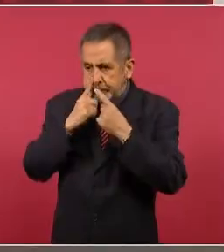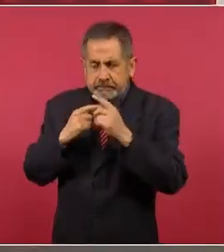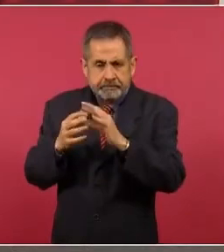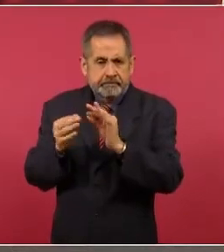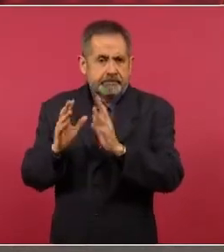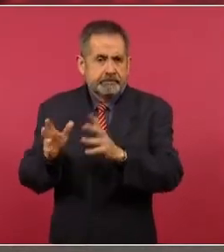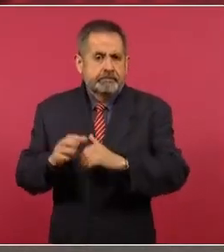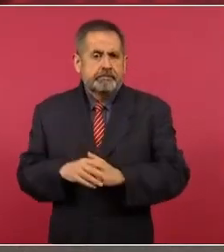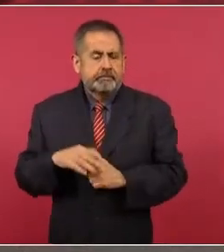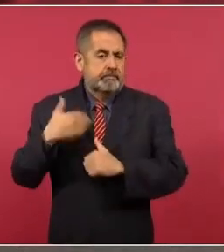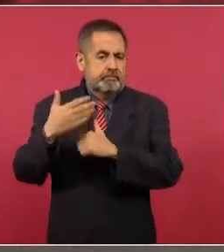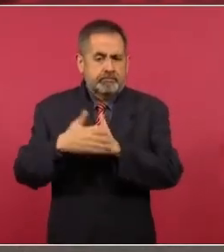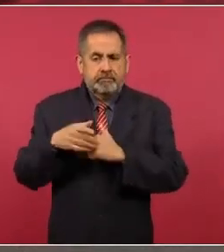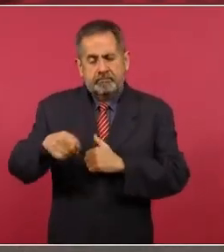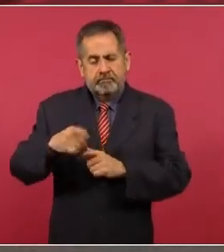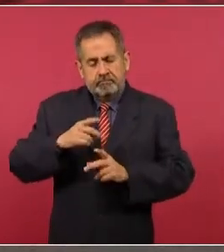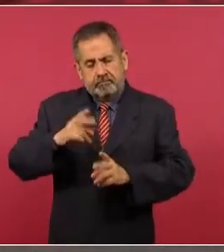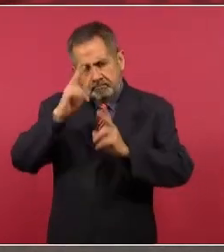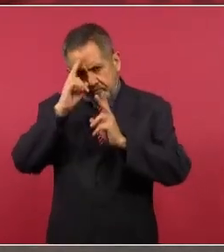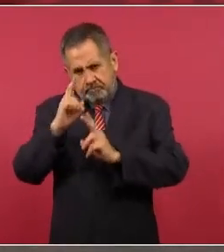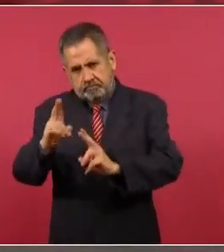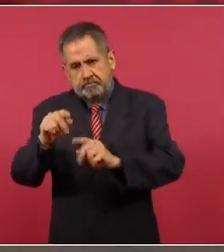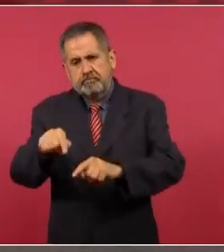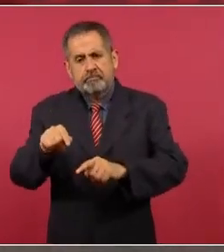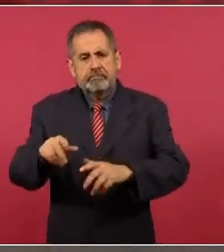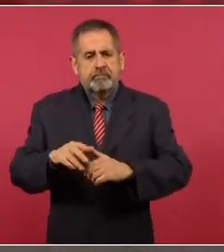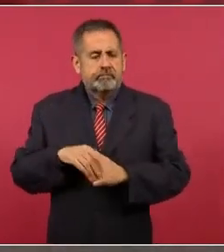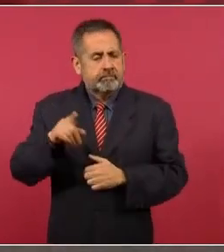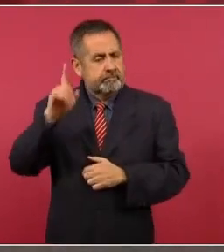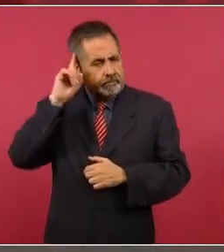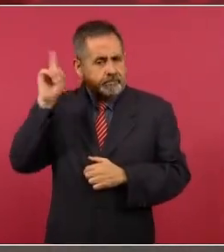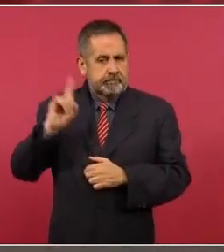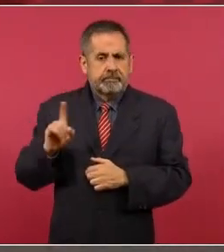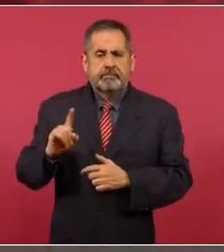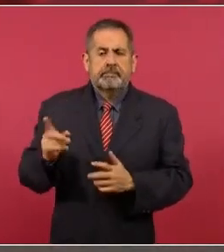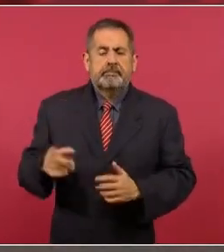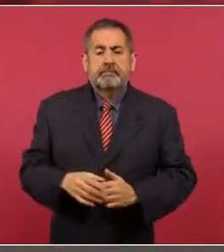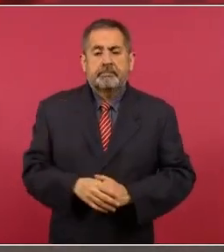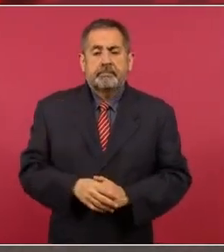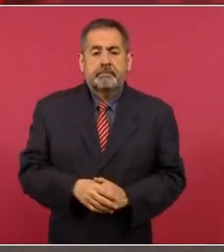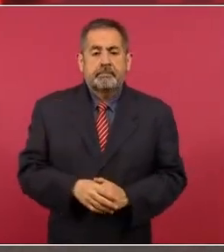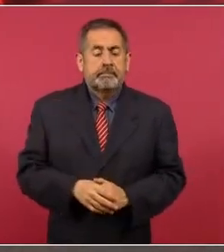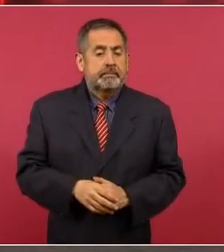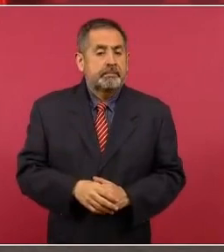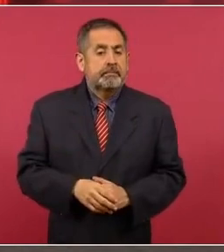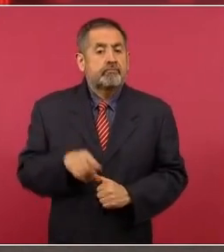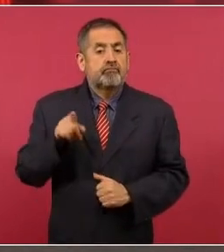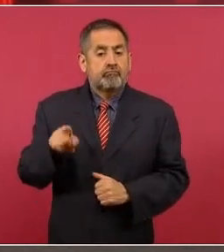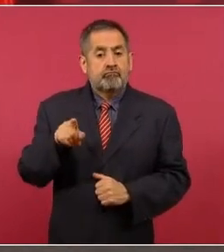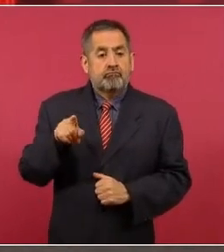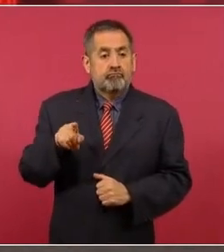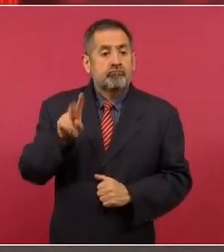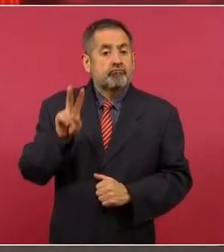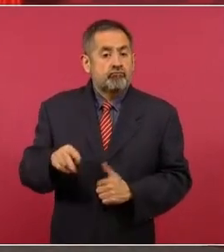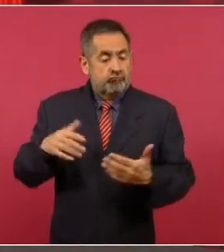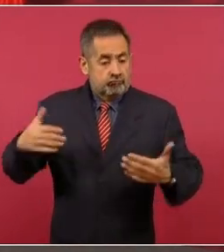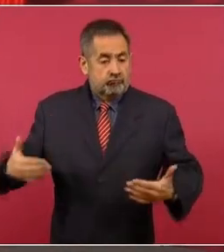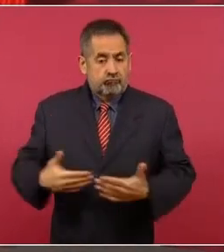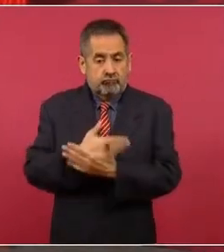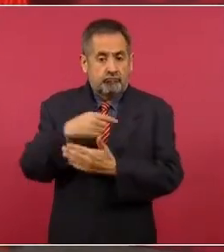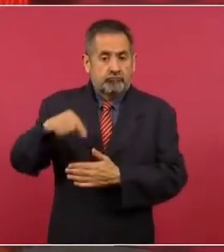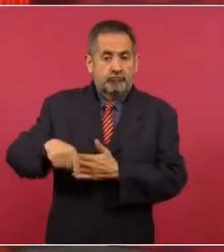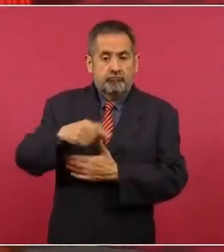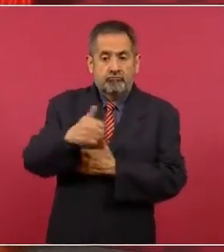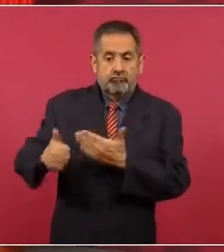va a haber un homenaje en Zacatecas, él era originario de aquí, de la Ciudad de